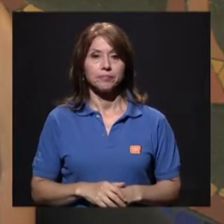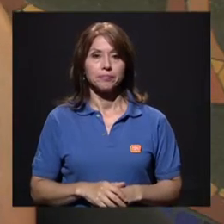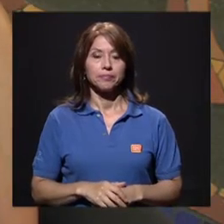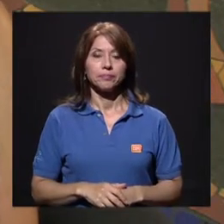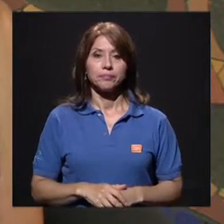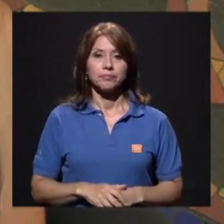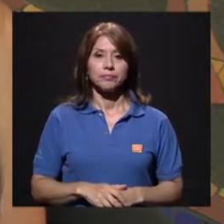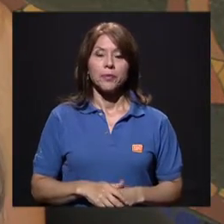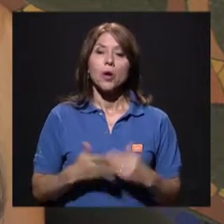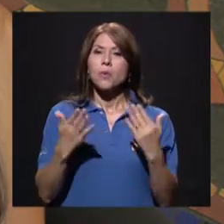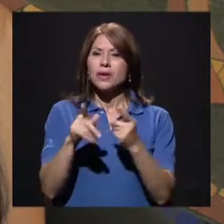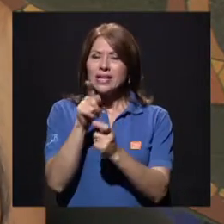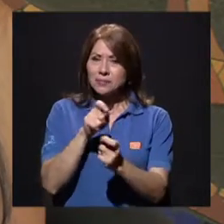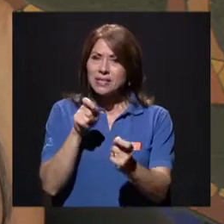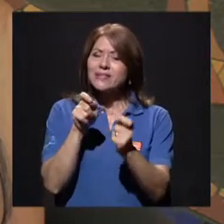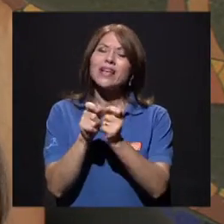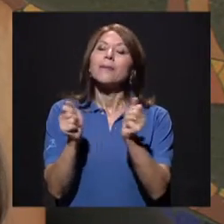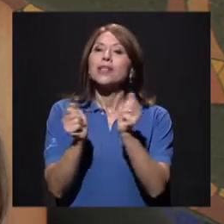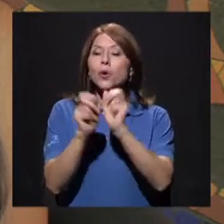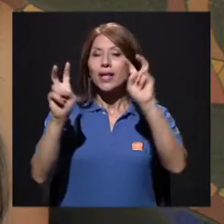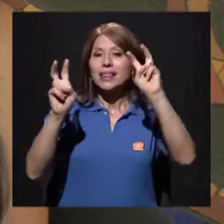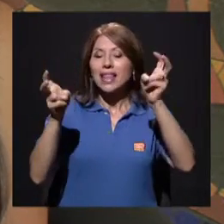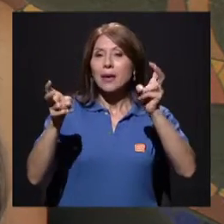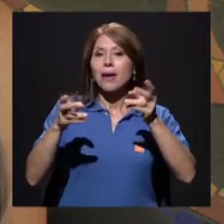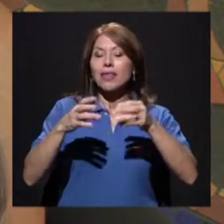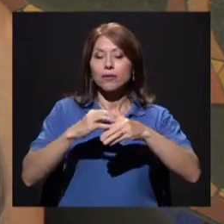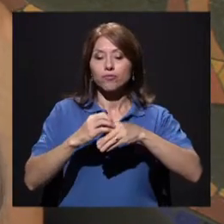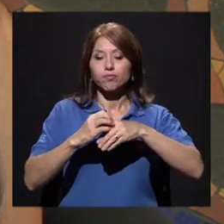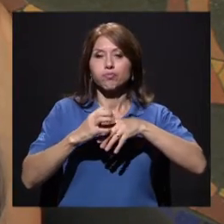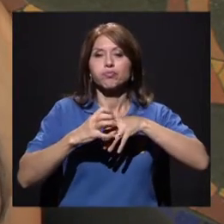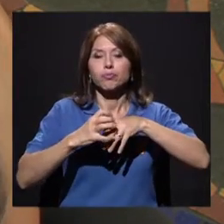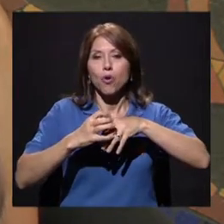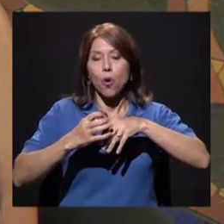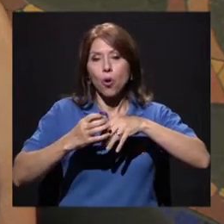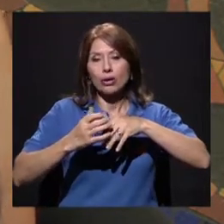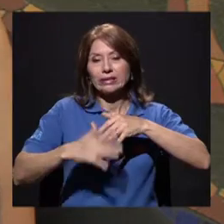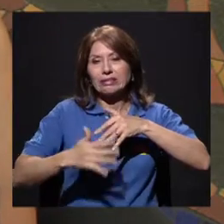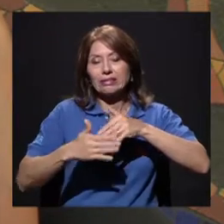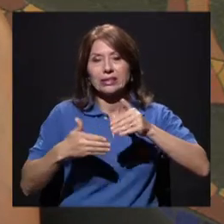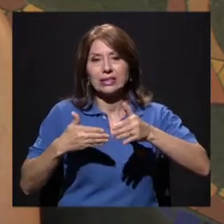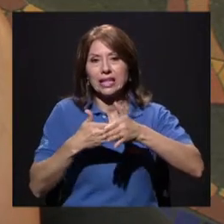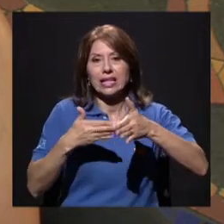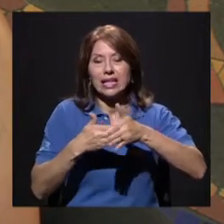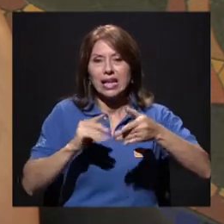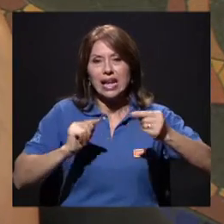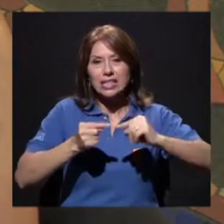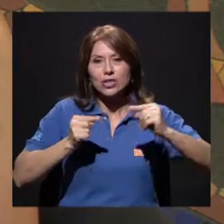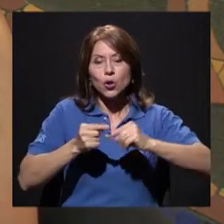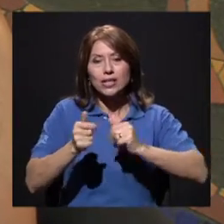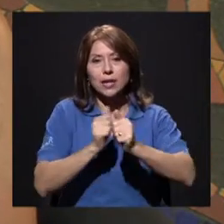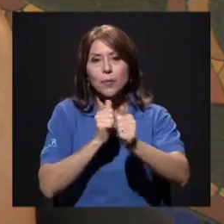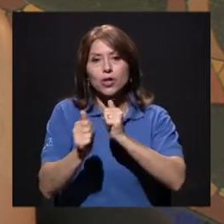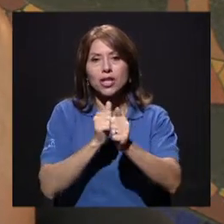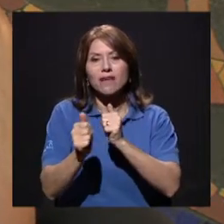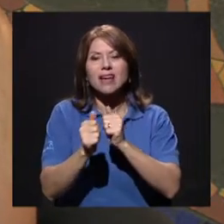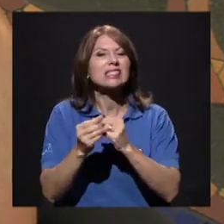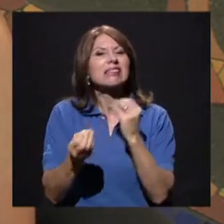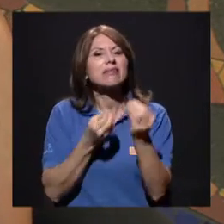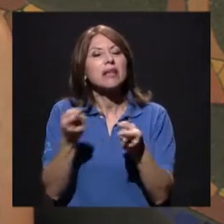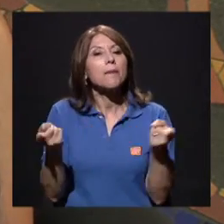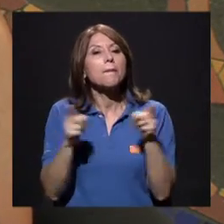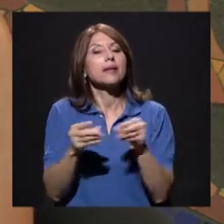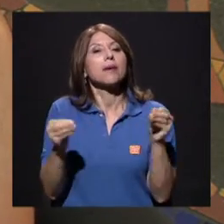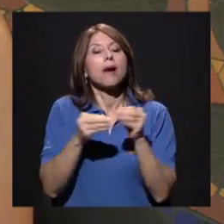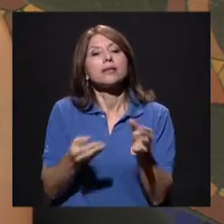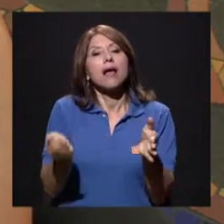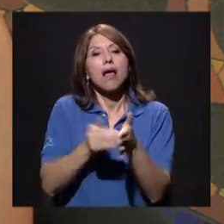Bueno, un poco más específico en el tema de las lesiones deportivas. ¿Y qué? ¿Cuáles son las más comunes? ¿A cuáles nos enfrentamos más comúnmente